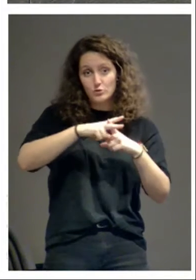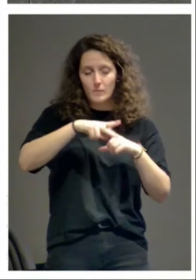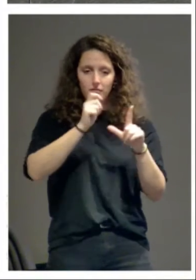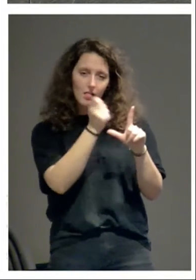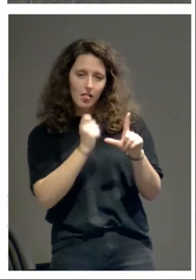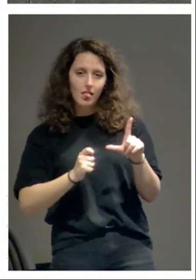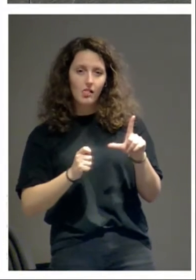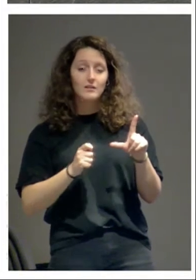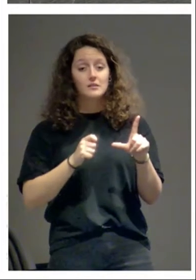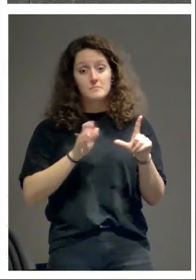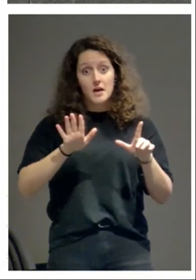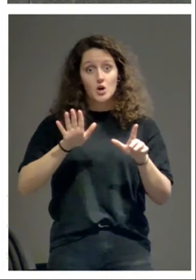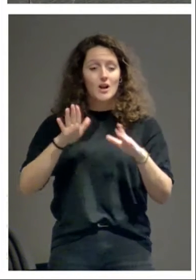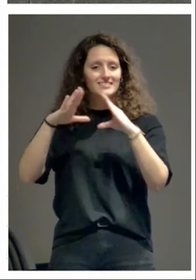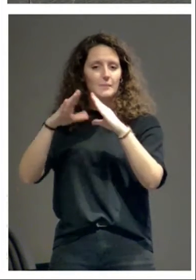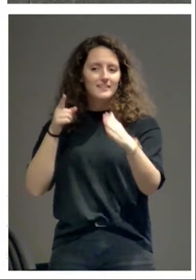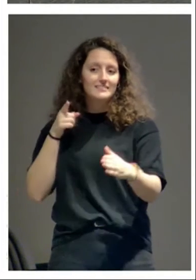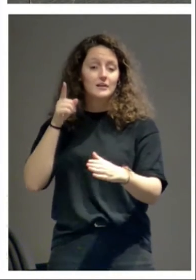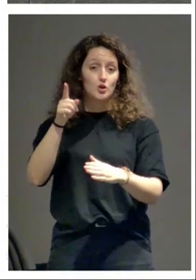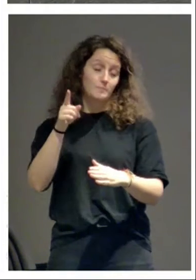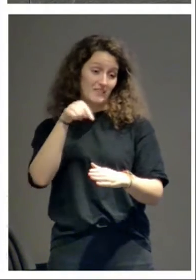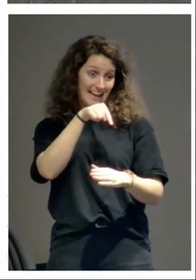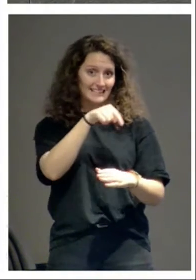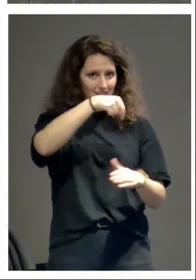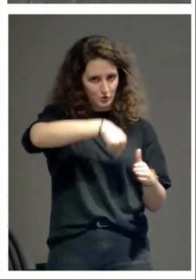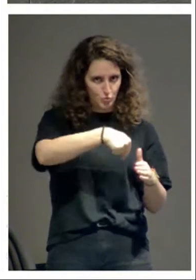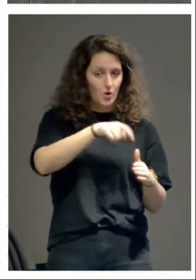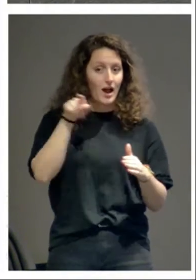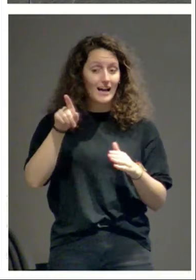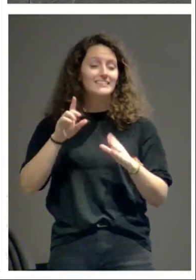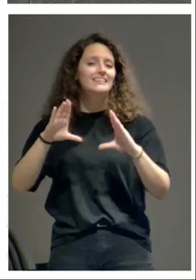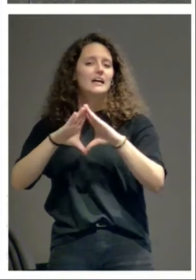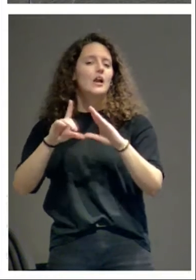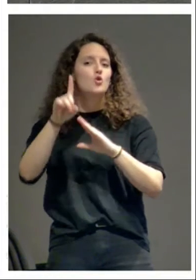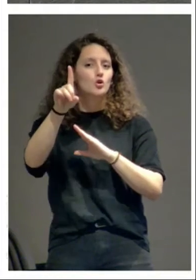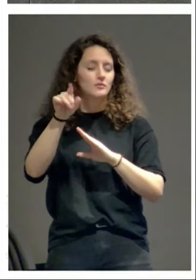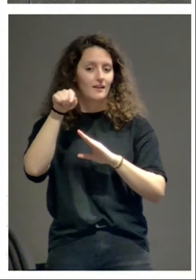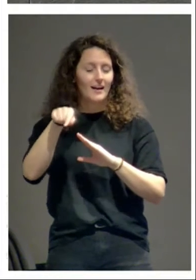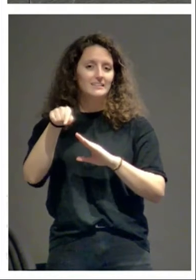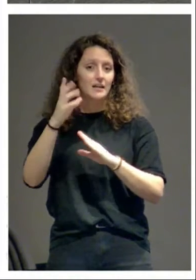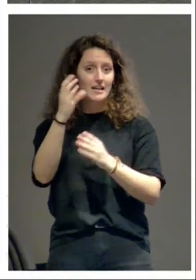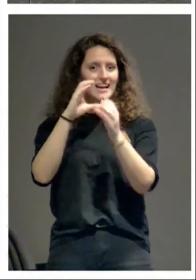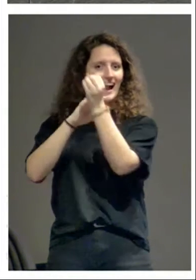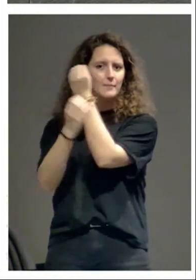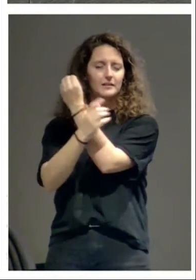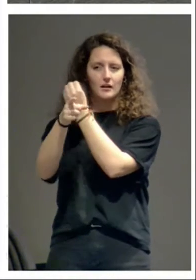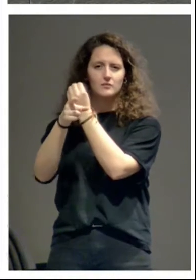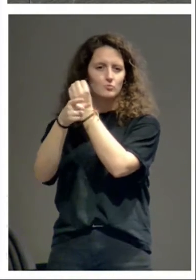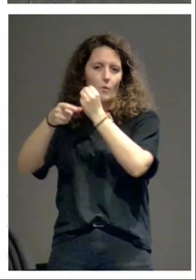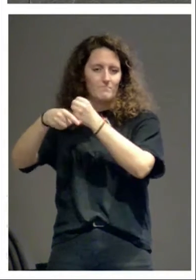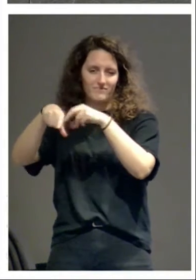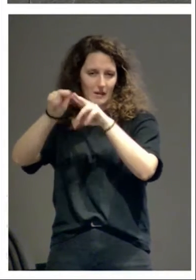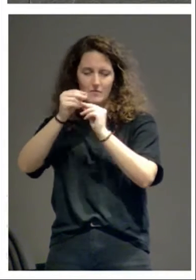mientras que en las capillas del norte, esta es una de las capillas del sur, mientras que en las capillas del norte los capitales están mucho mejor terminados.